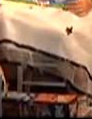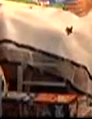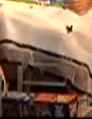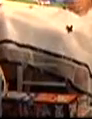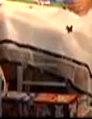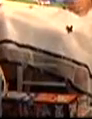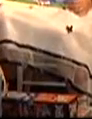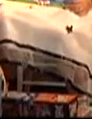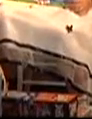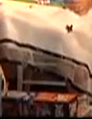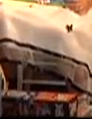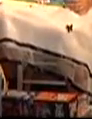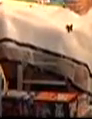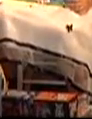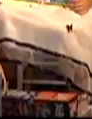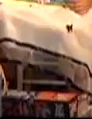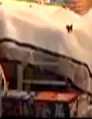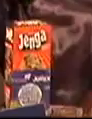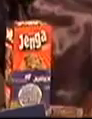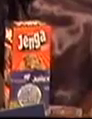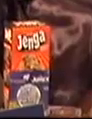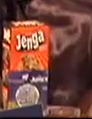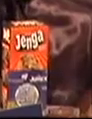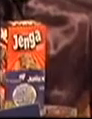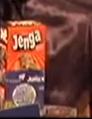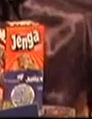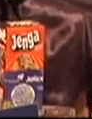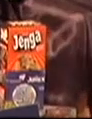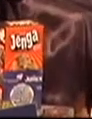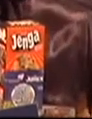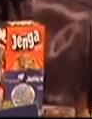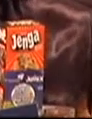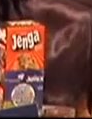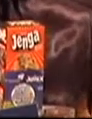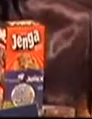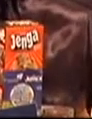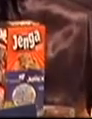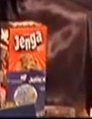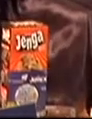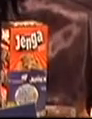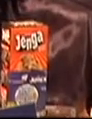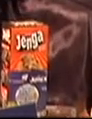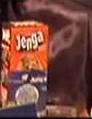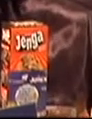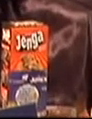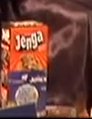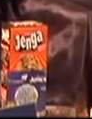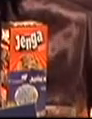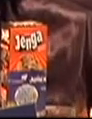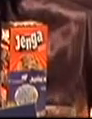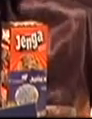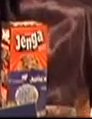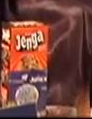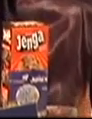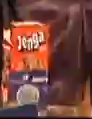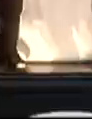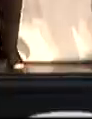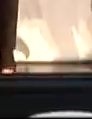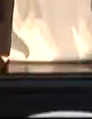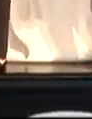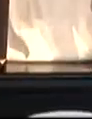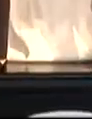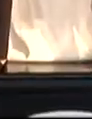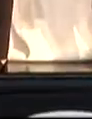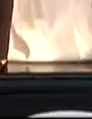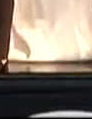Secretaría de Educación Pública y Grupo Jumex. El primer lugar para la categoría A, niños de 6 a 8 años, fue